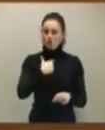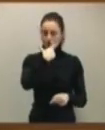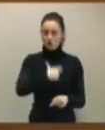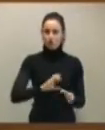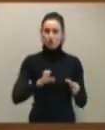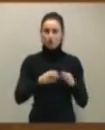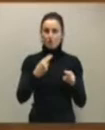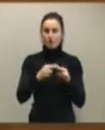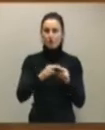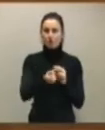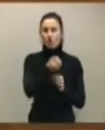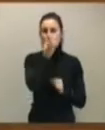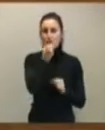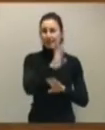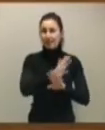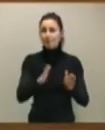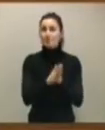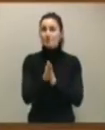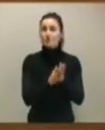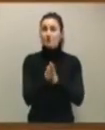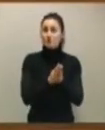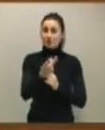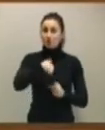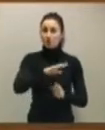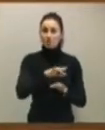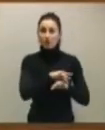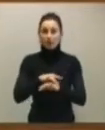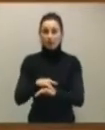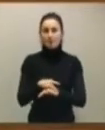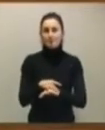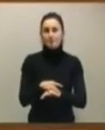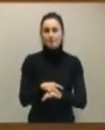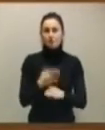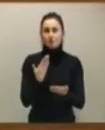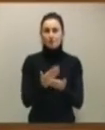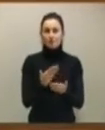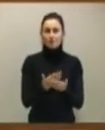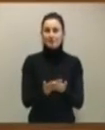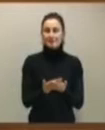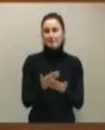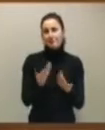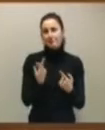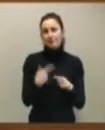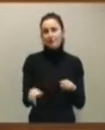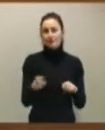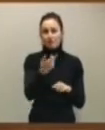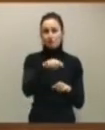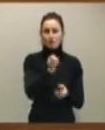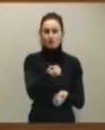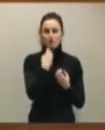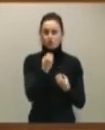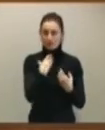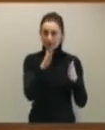Pero le aseguro que las motivaciones que a nosotros nos guiaban en esa propuesta son muy distintas de las que ustedes manifiestan aquí.